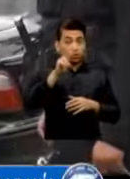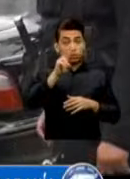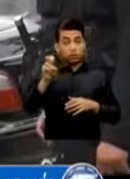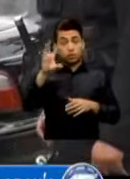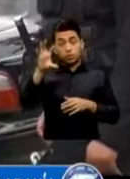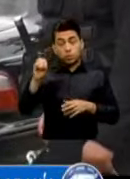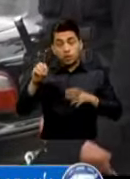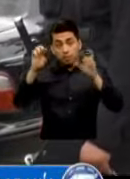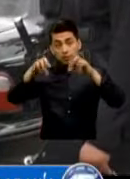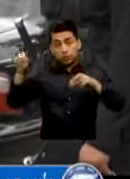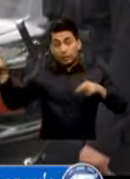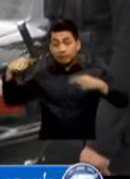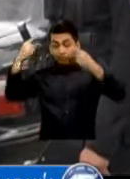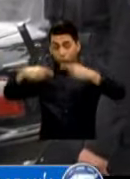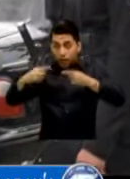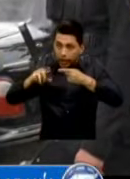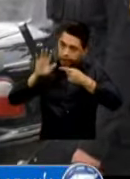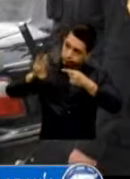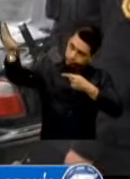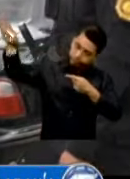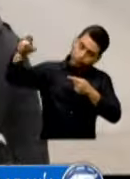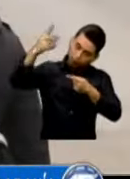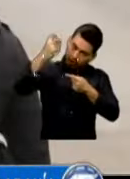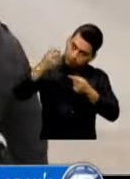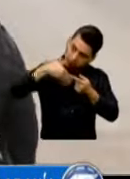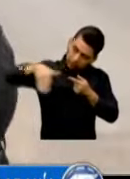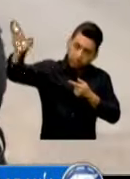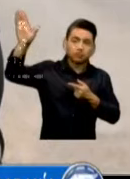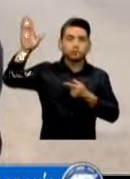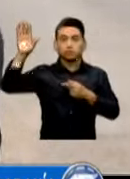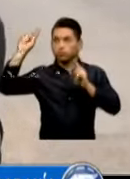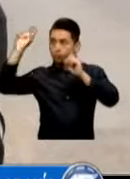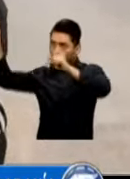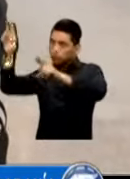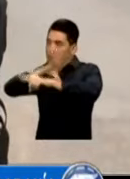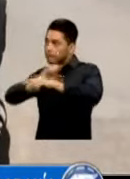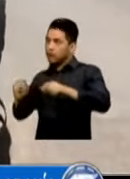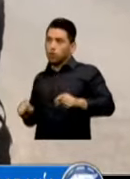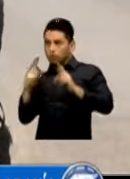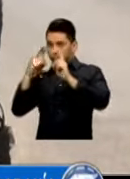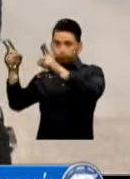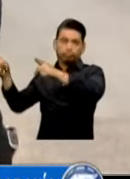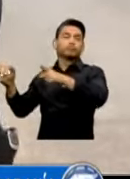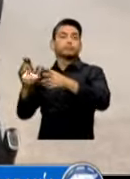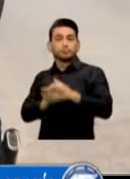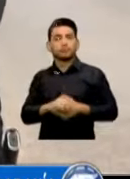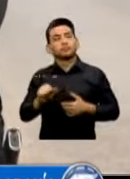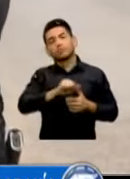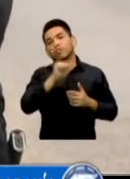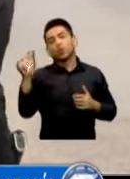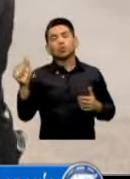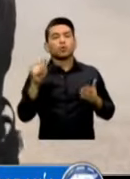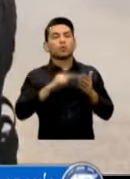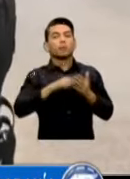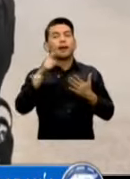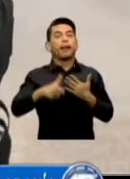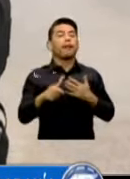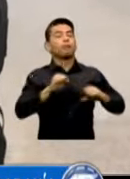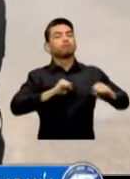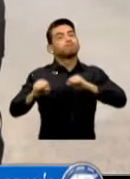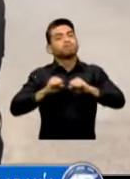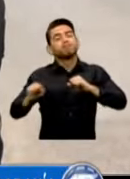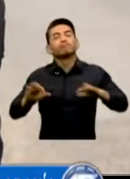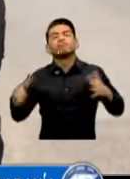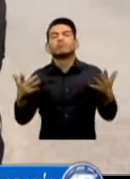país Puestos A disposición De las autoridades Salvadoreñas Ese es un plan Y el último plan Que tiene Apenas